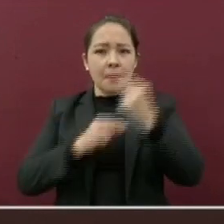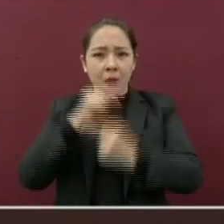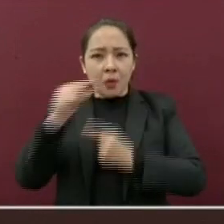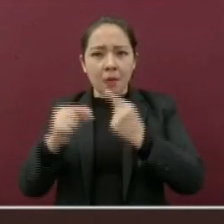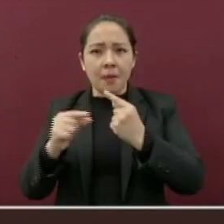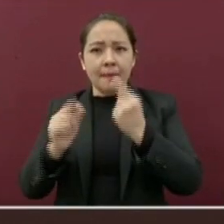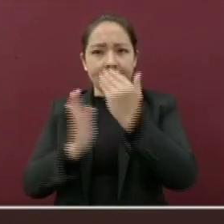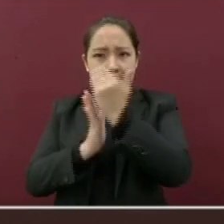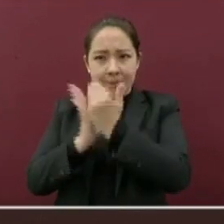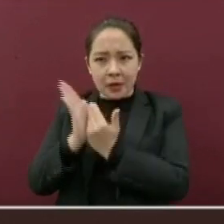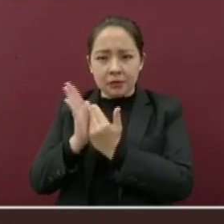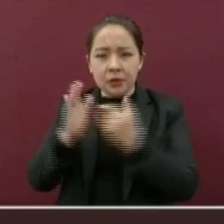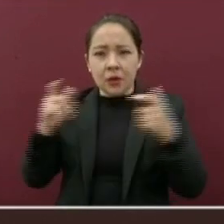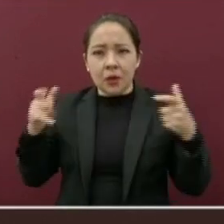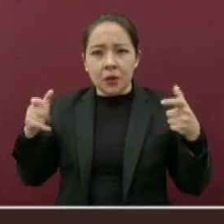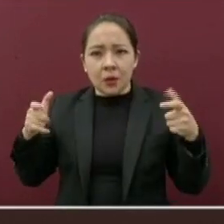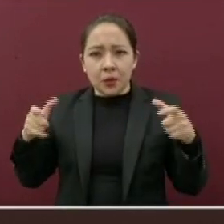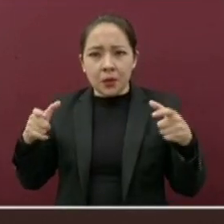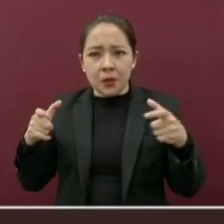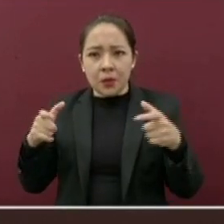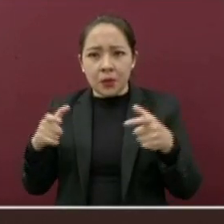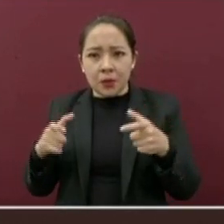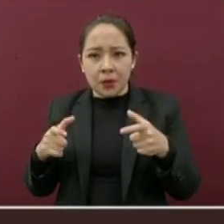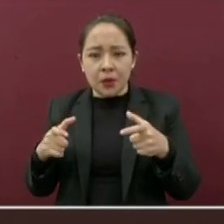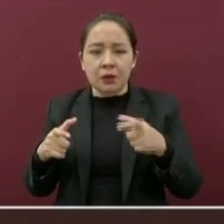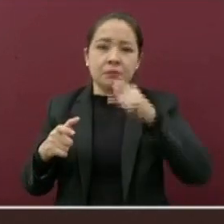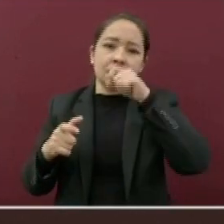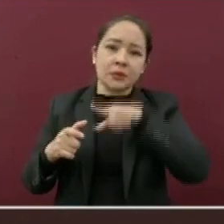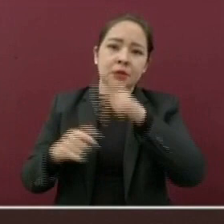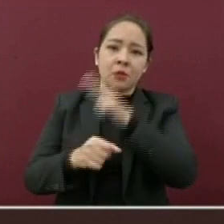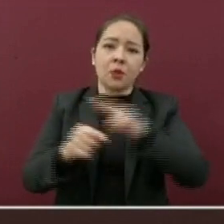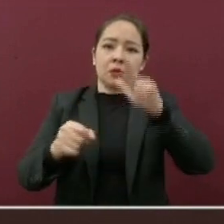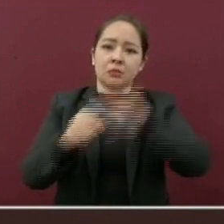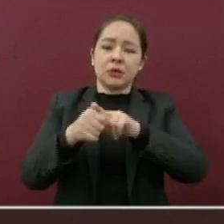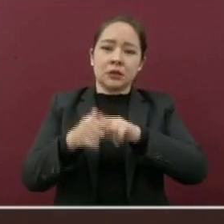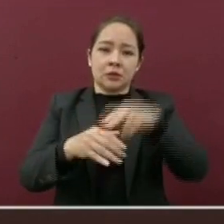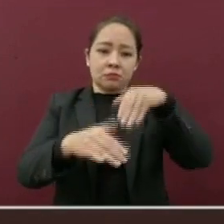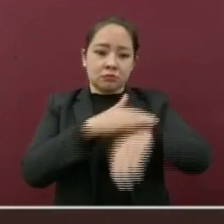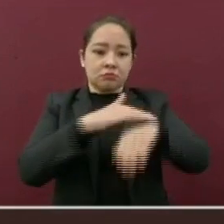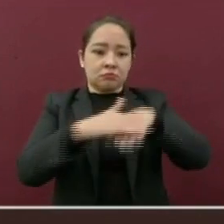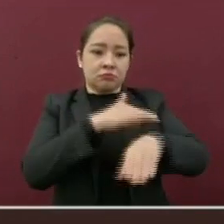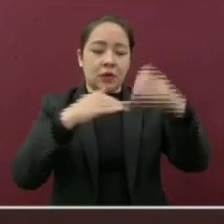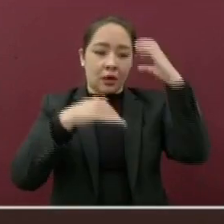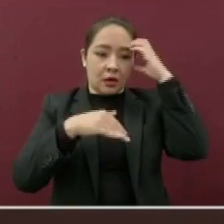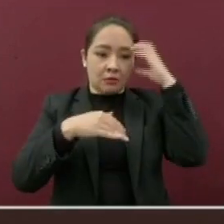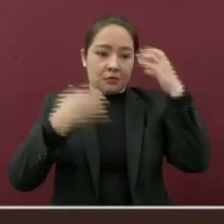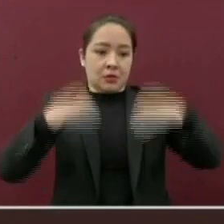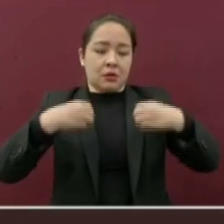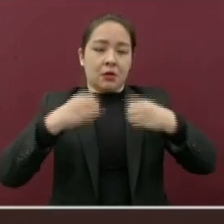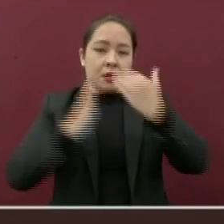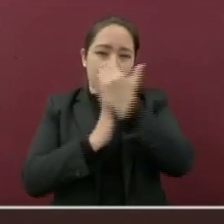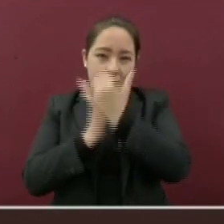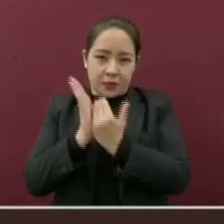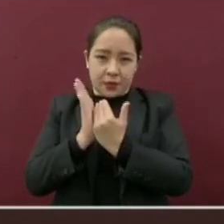disminuyendo, así como la ocupación hospitalaria al día de hoy.